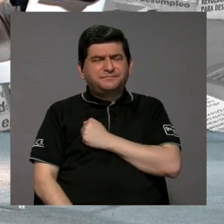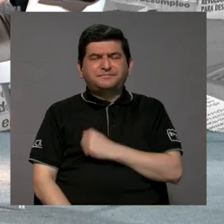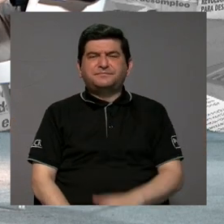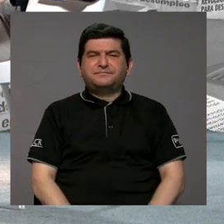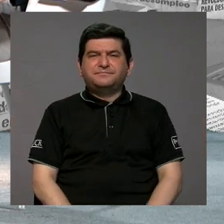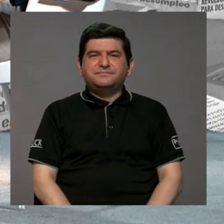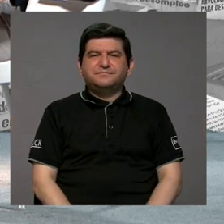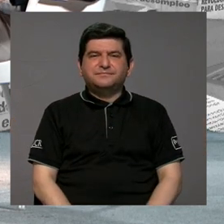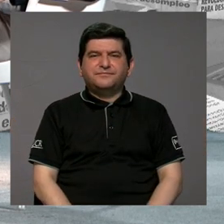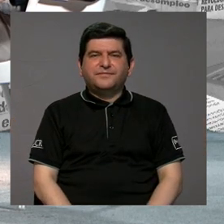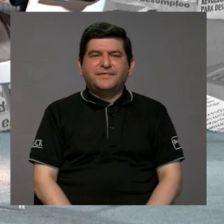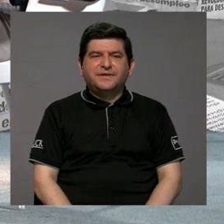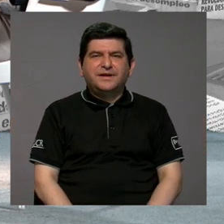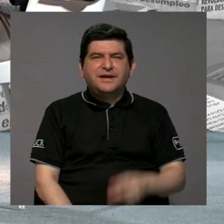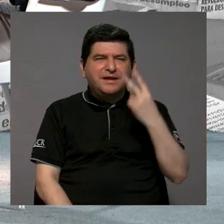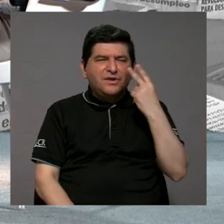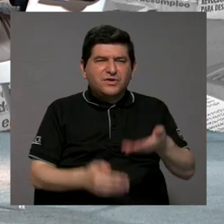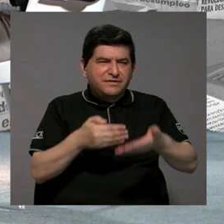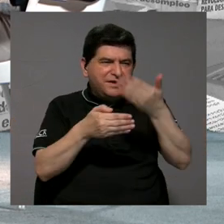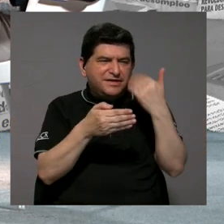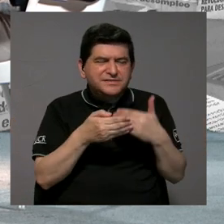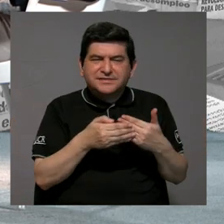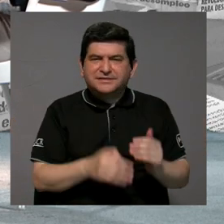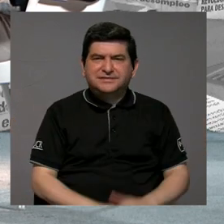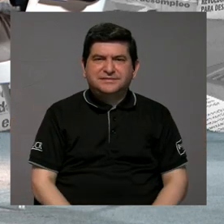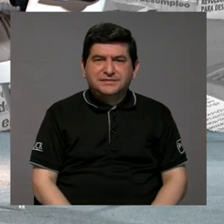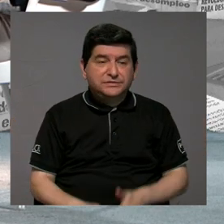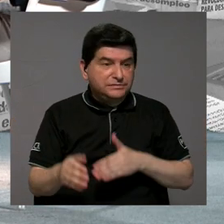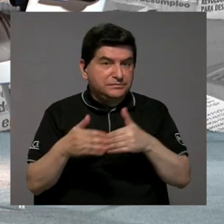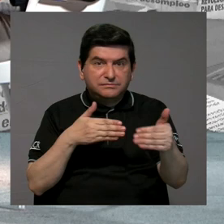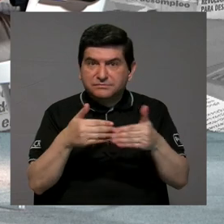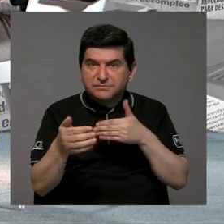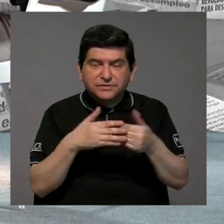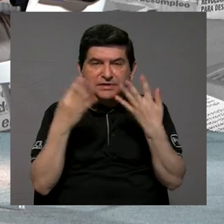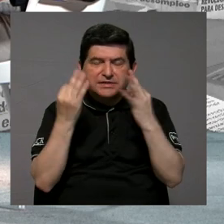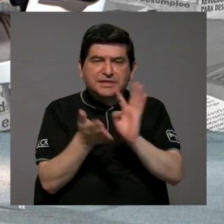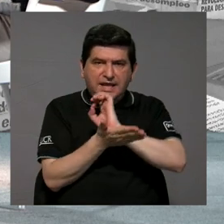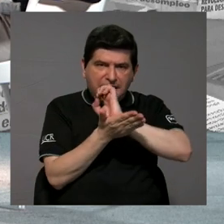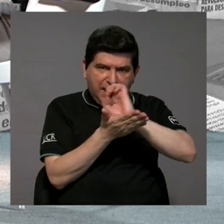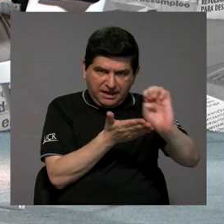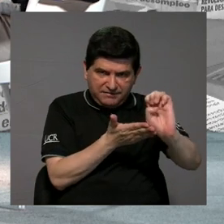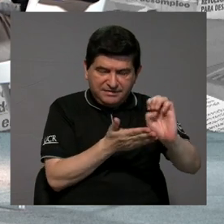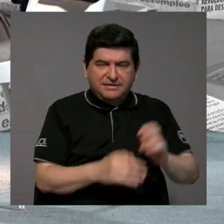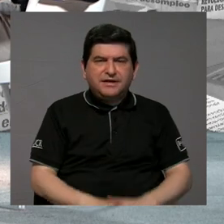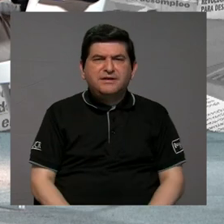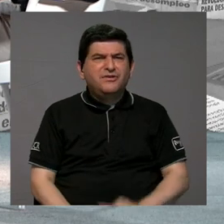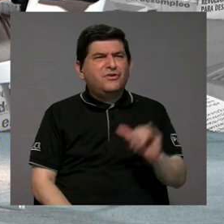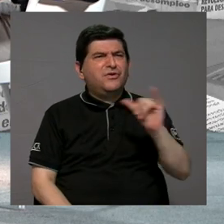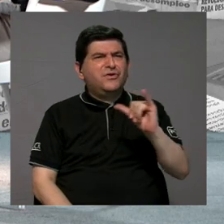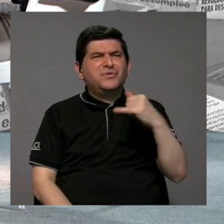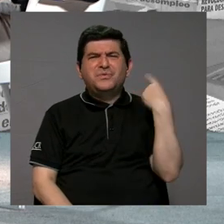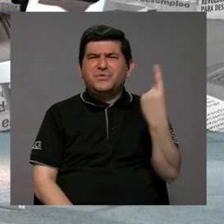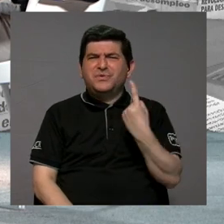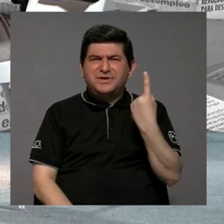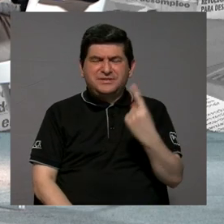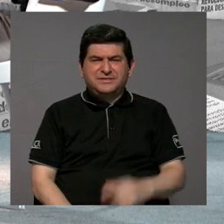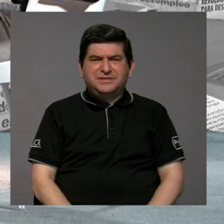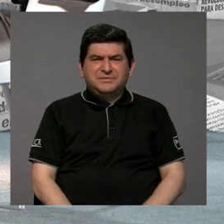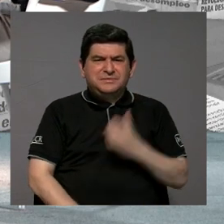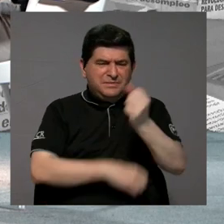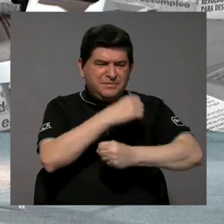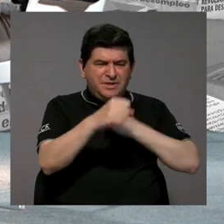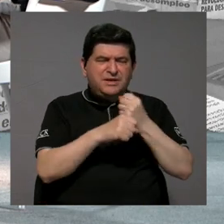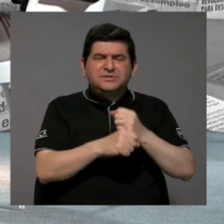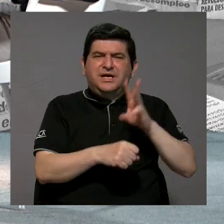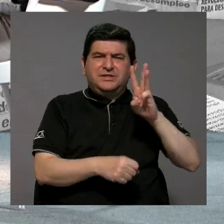y no aquello que se veía porque a pesar de tratar de evitar eso, también siempre hubo